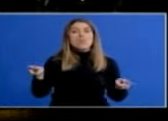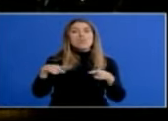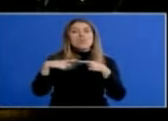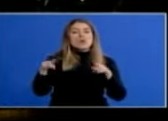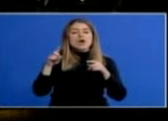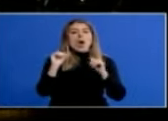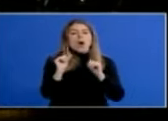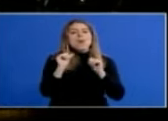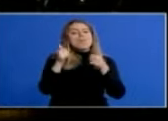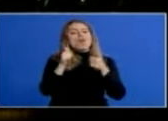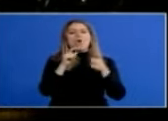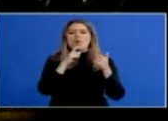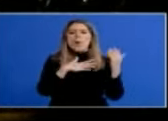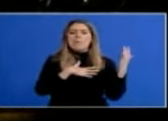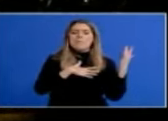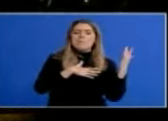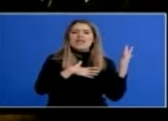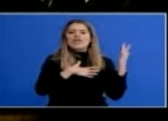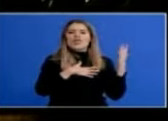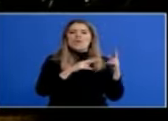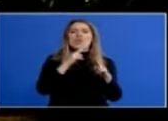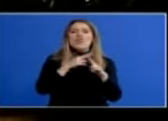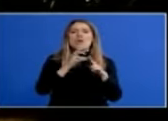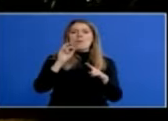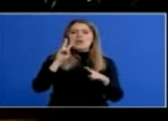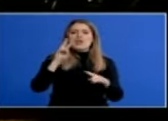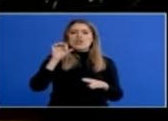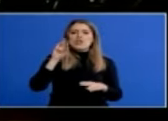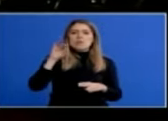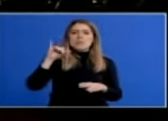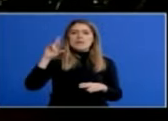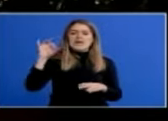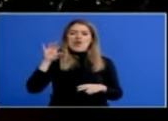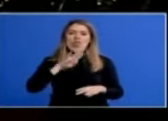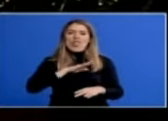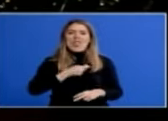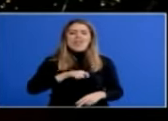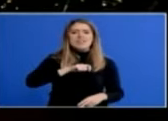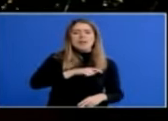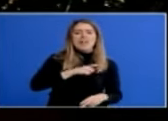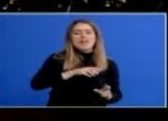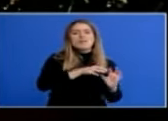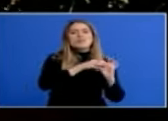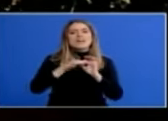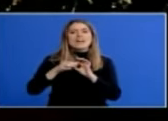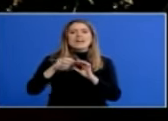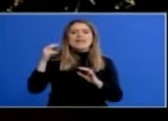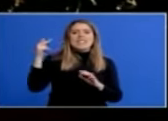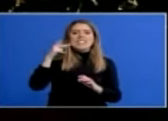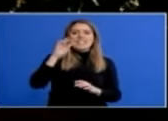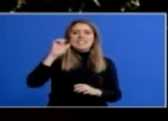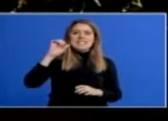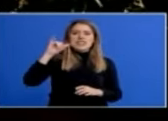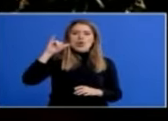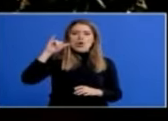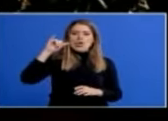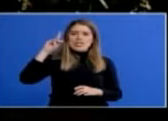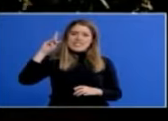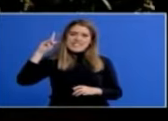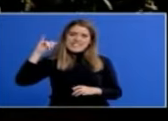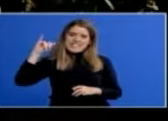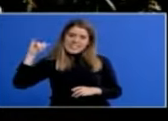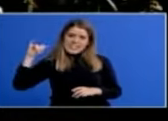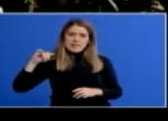el concierto con el paso doble Suspiros de España. Interpretó también piezas de Tchaikovsky y también de Rinsky